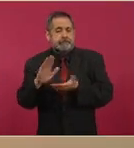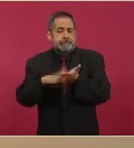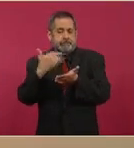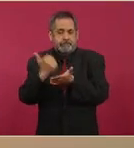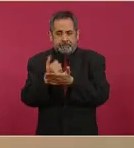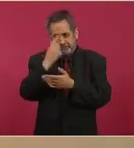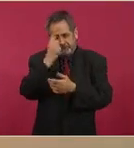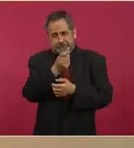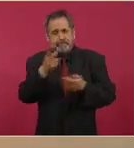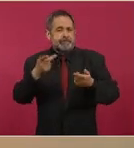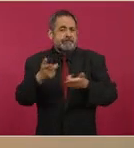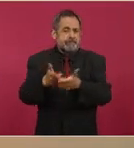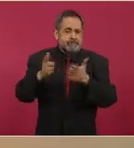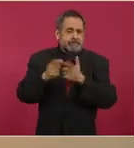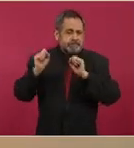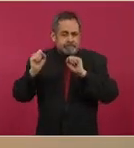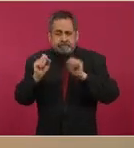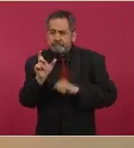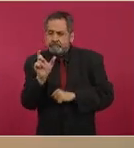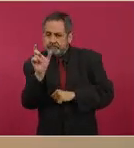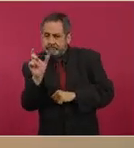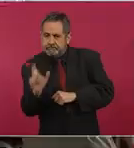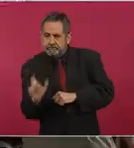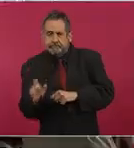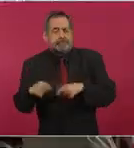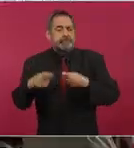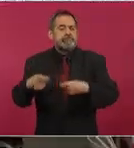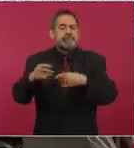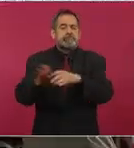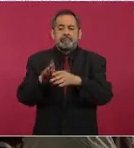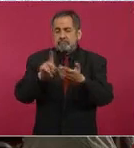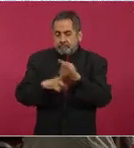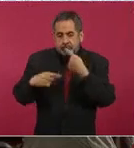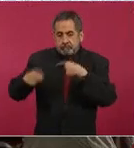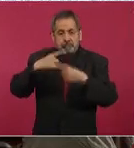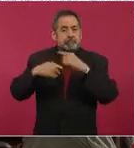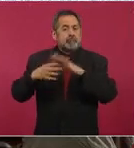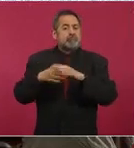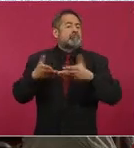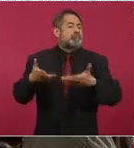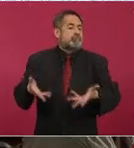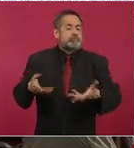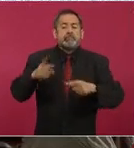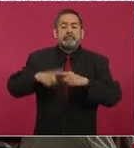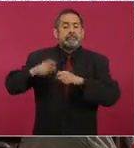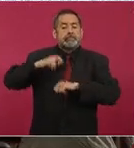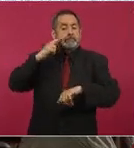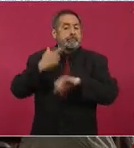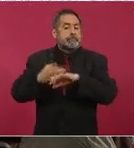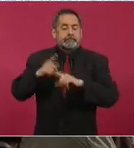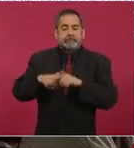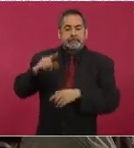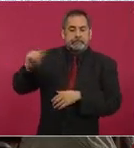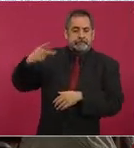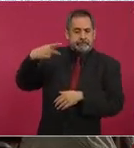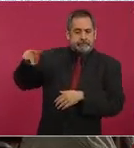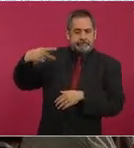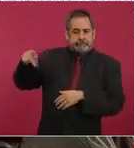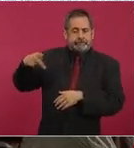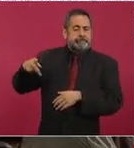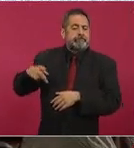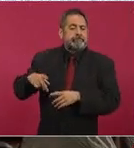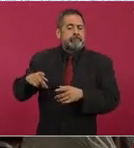animación. El manejo de estos grupos dentro y fuera del Estado será por parte de las autoridades estatales,